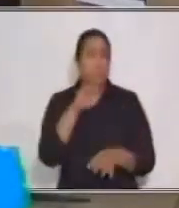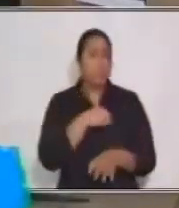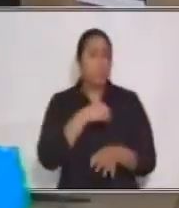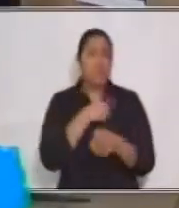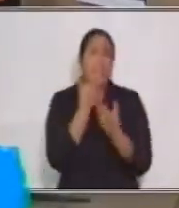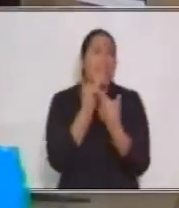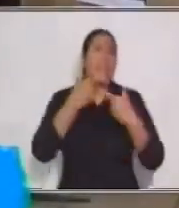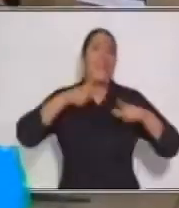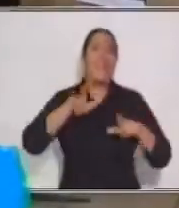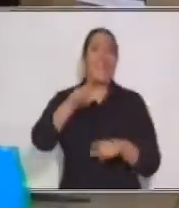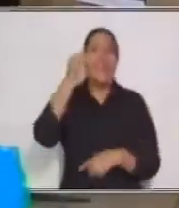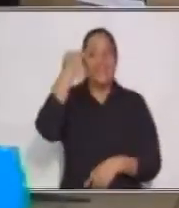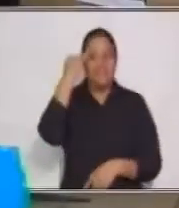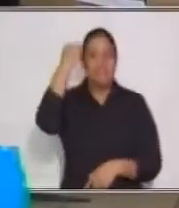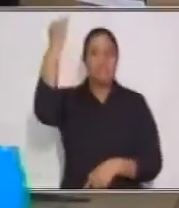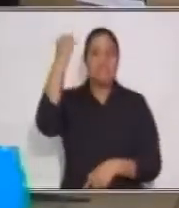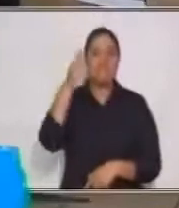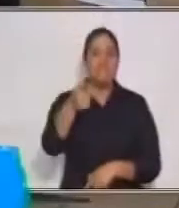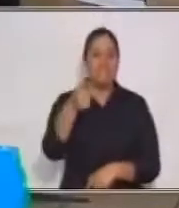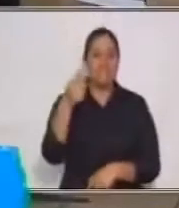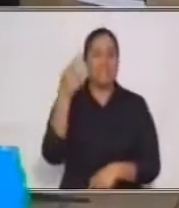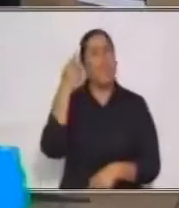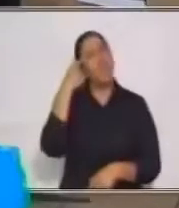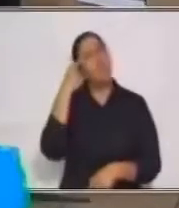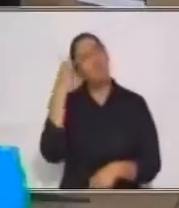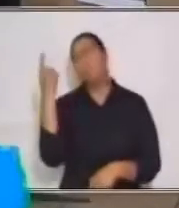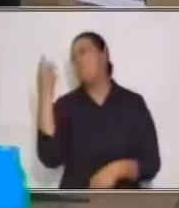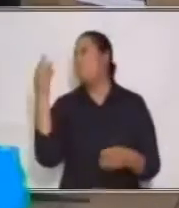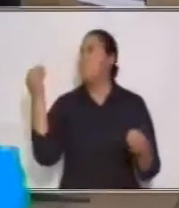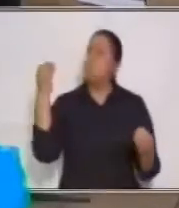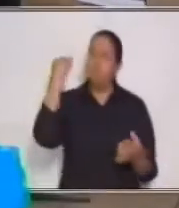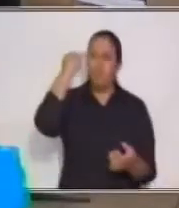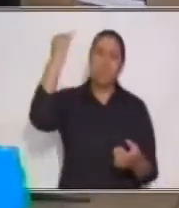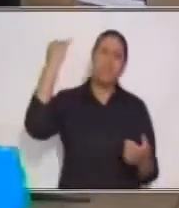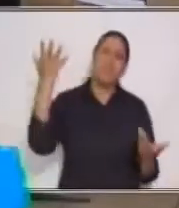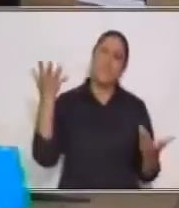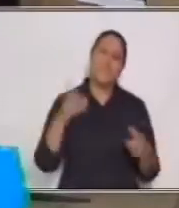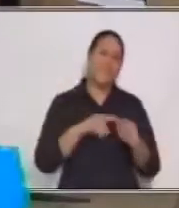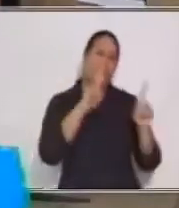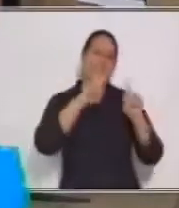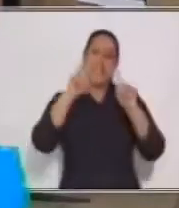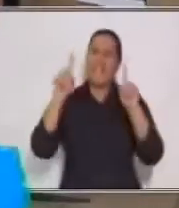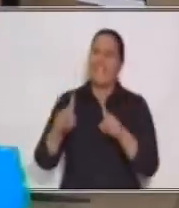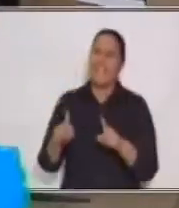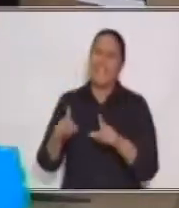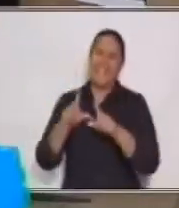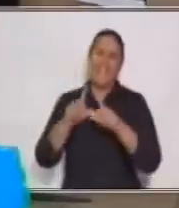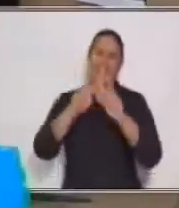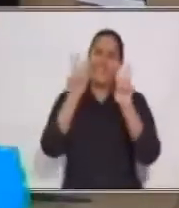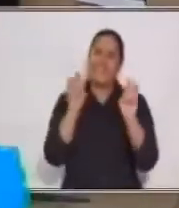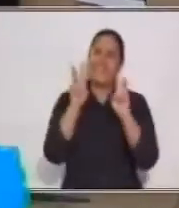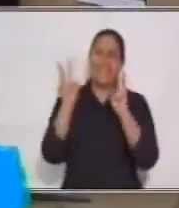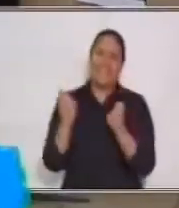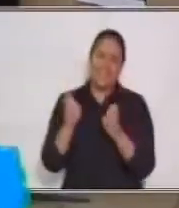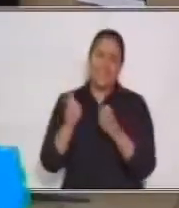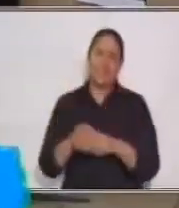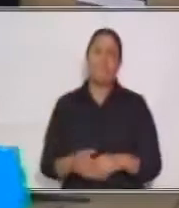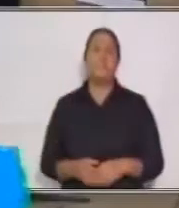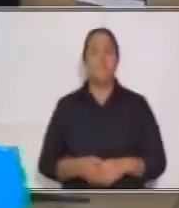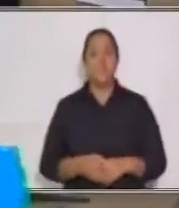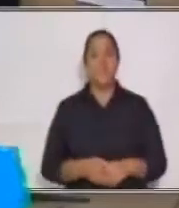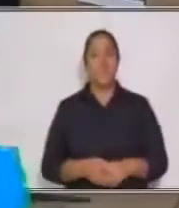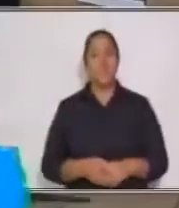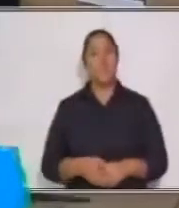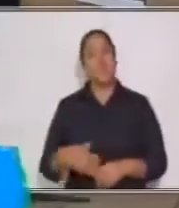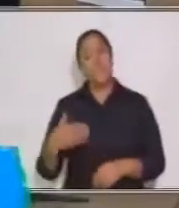es muy importante y puede volar hacia muchos lados. ¿Verdad que sí? Bueno. Muy bien. Entonces, hablando